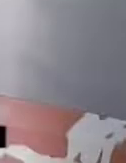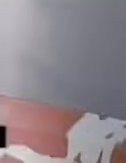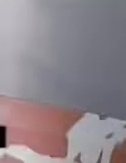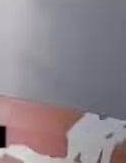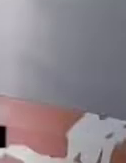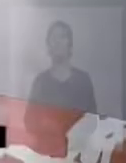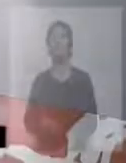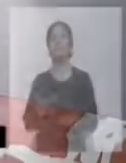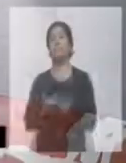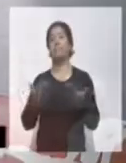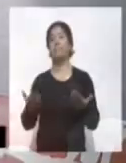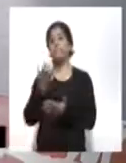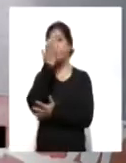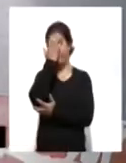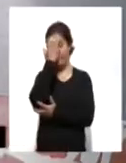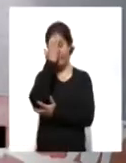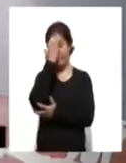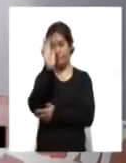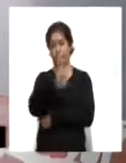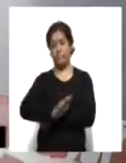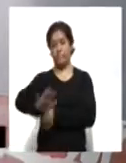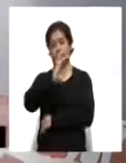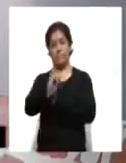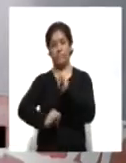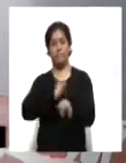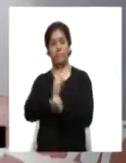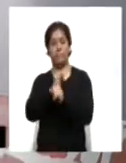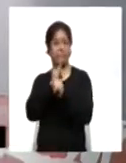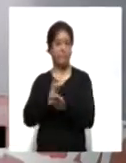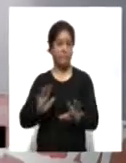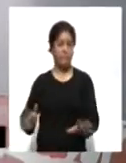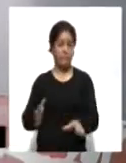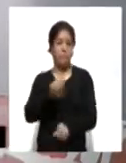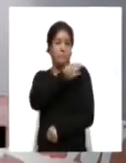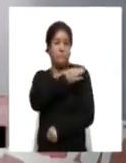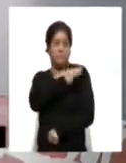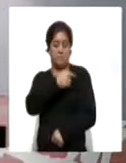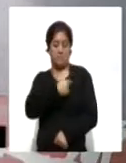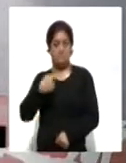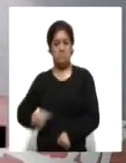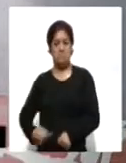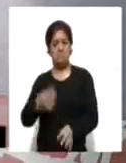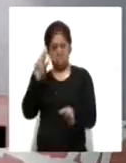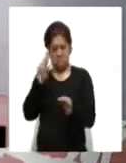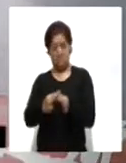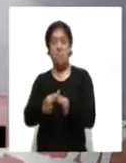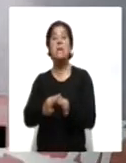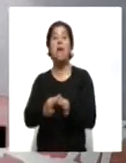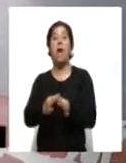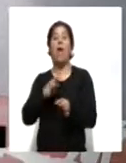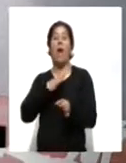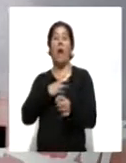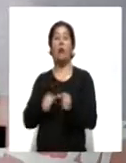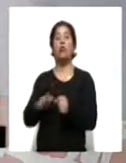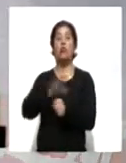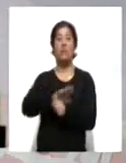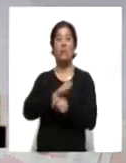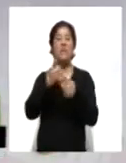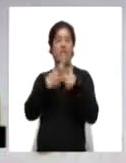Vamos a conocer el escenario internacional. Vacuna China es efectiva contra las variantes de COVID-19, según su creador.